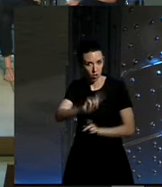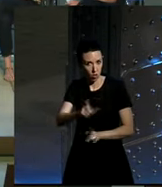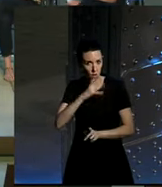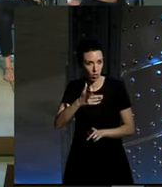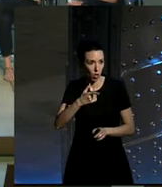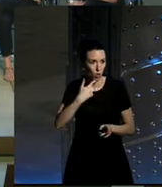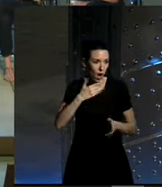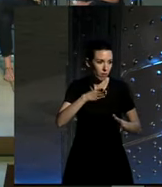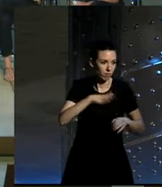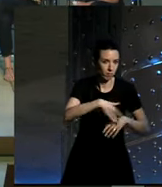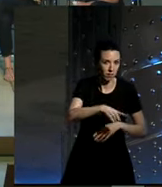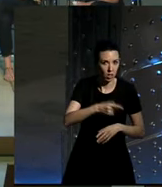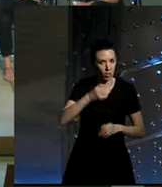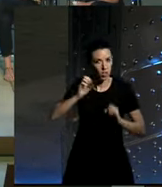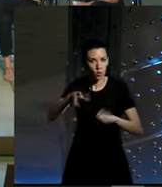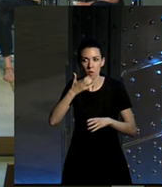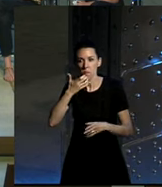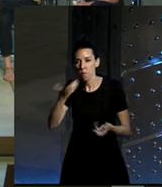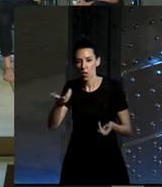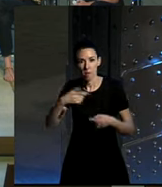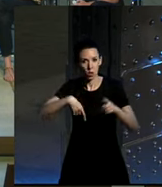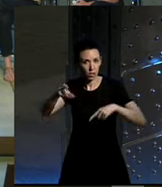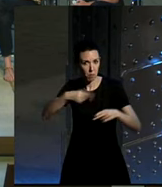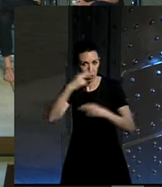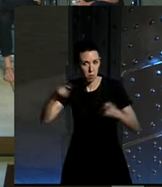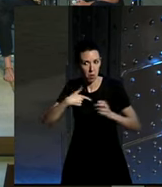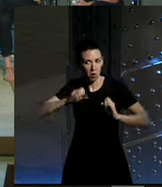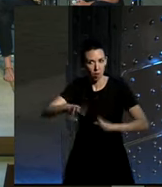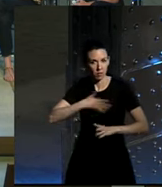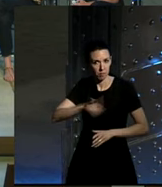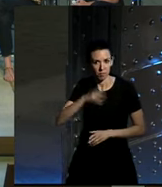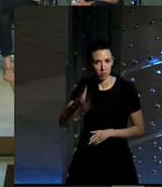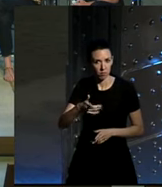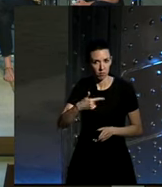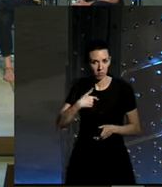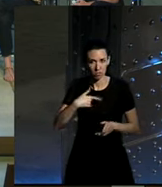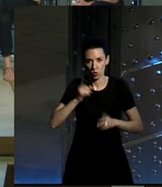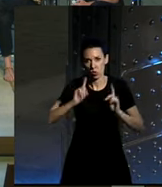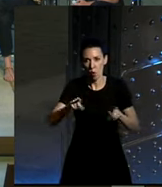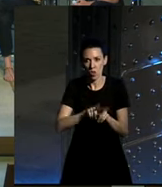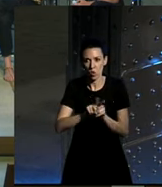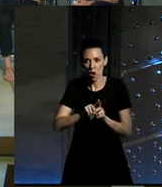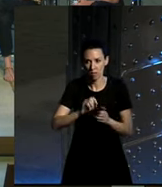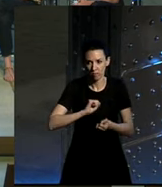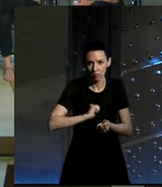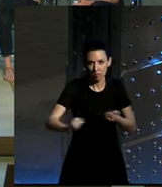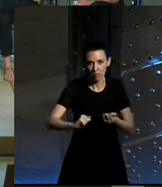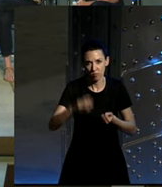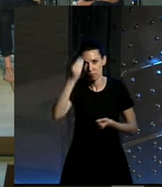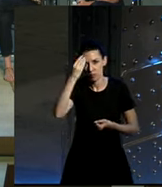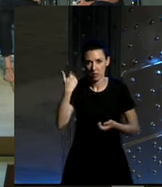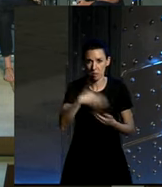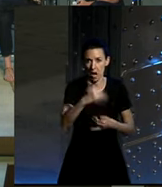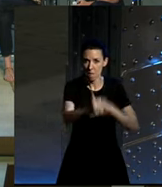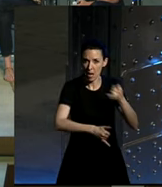acusando perdóname tú renuncias por ejemplo al transporte público te impones una situación de boicotear lo que se supone que es malo para las